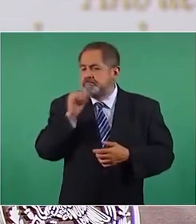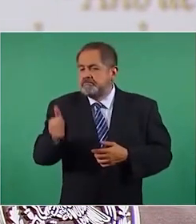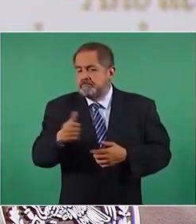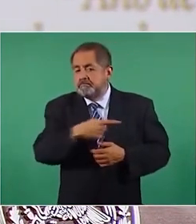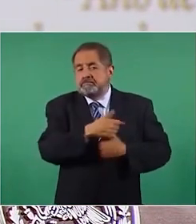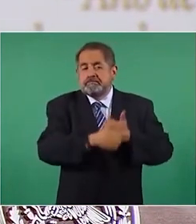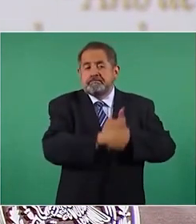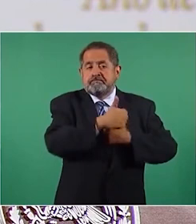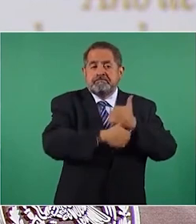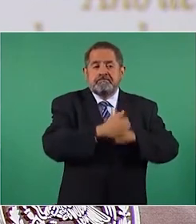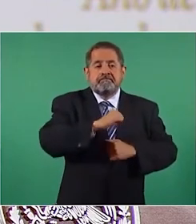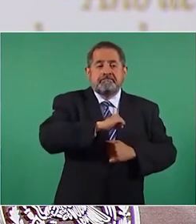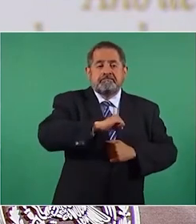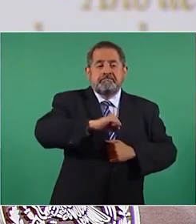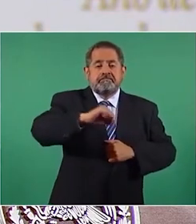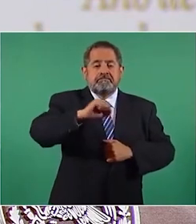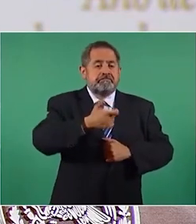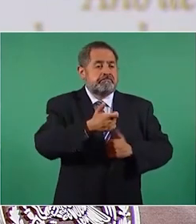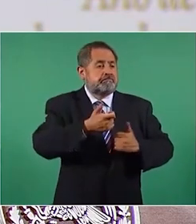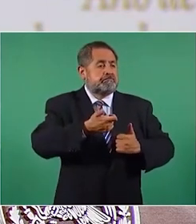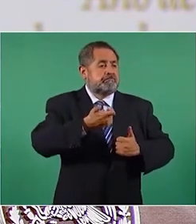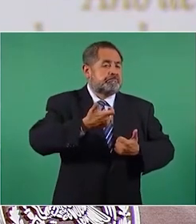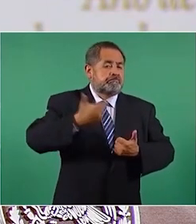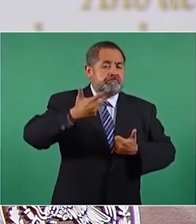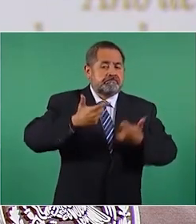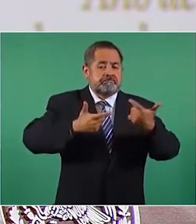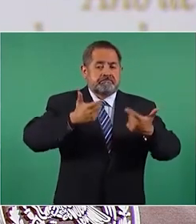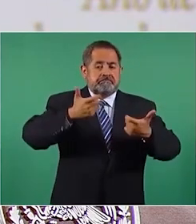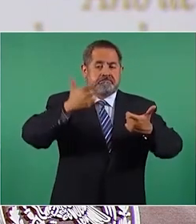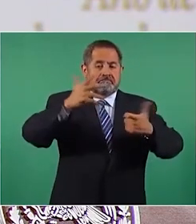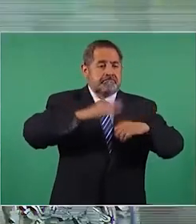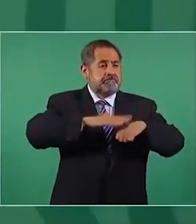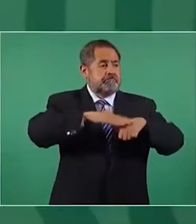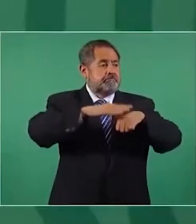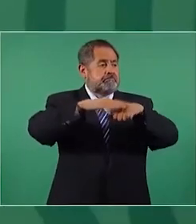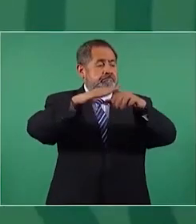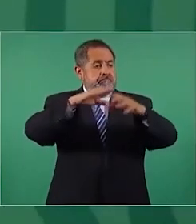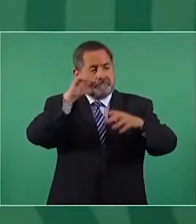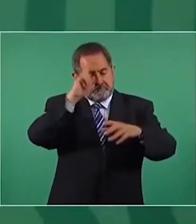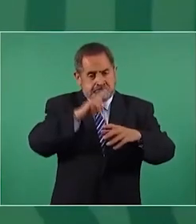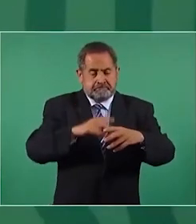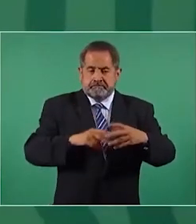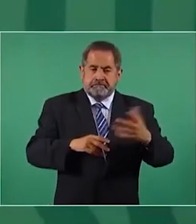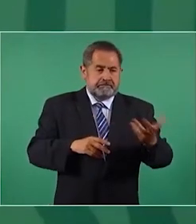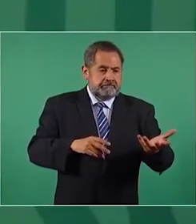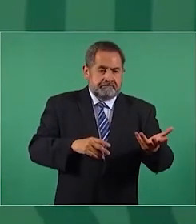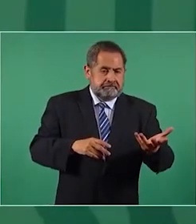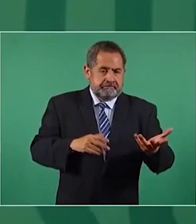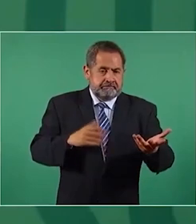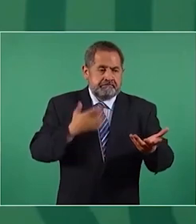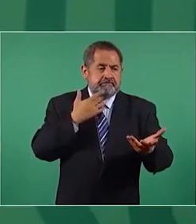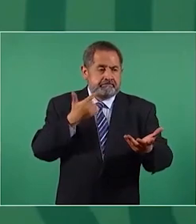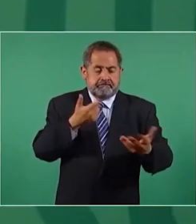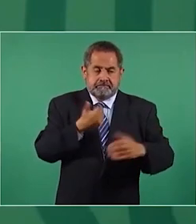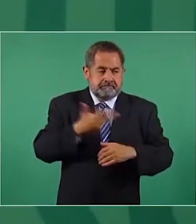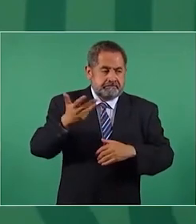estos aumentos desproporcionados en el precio del gas.